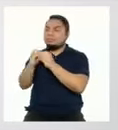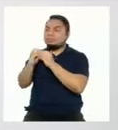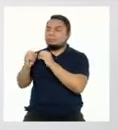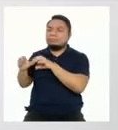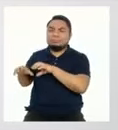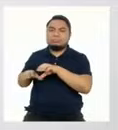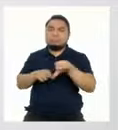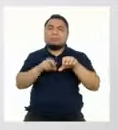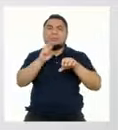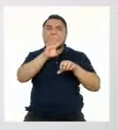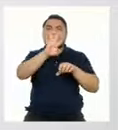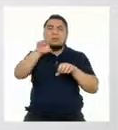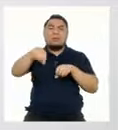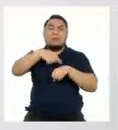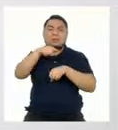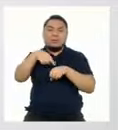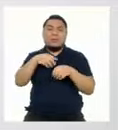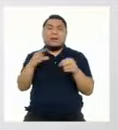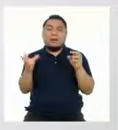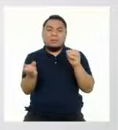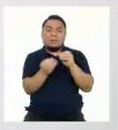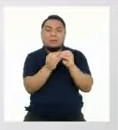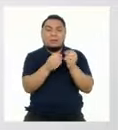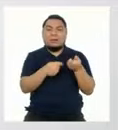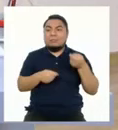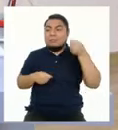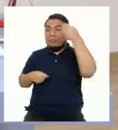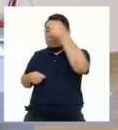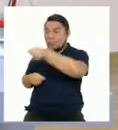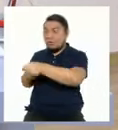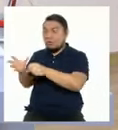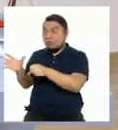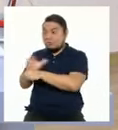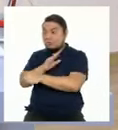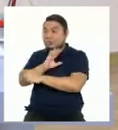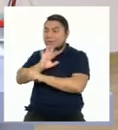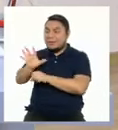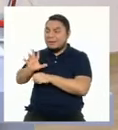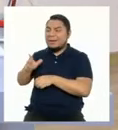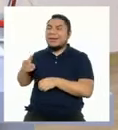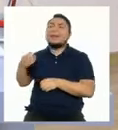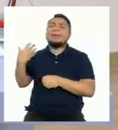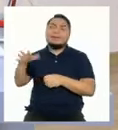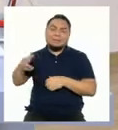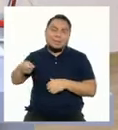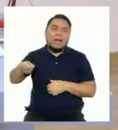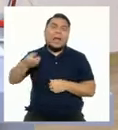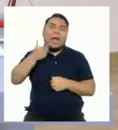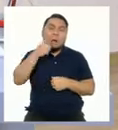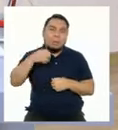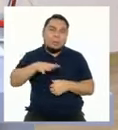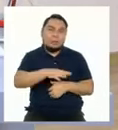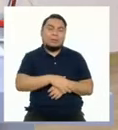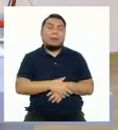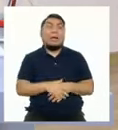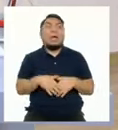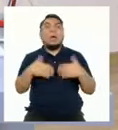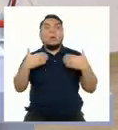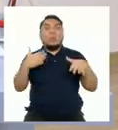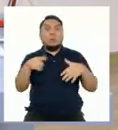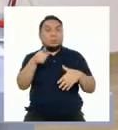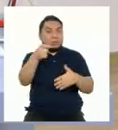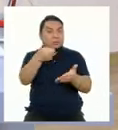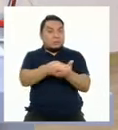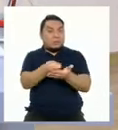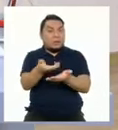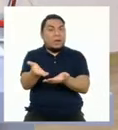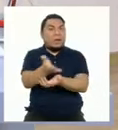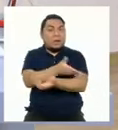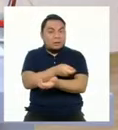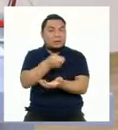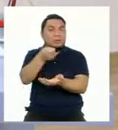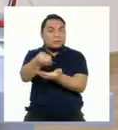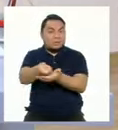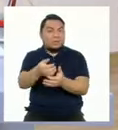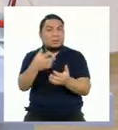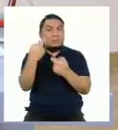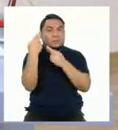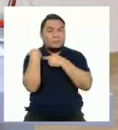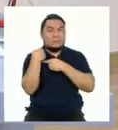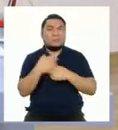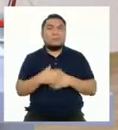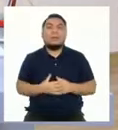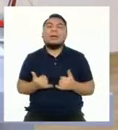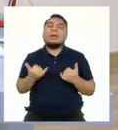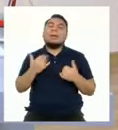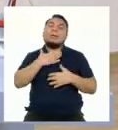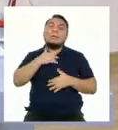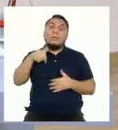dentro de las 24 horas siguientes al pago. Uy, a pagar a tiempo entonces. Aunque ahorita menos mal